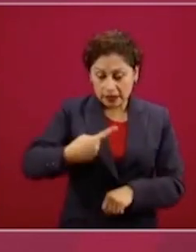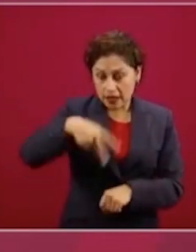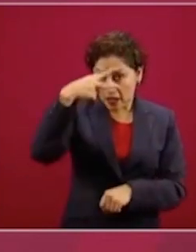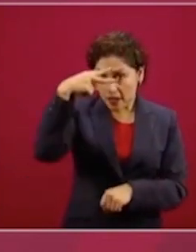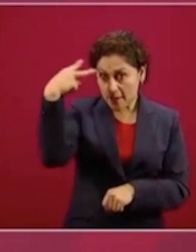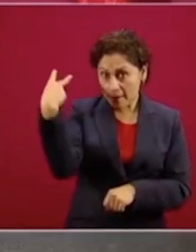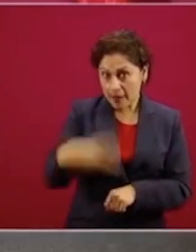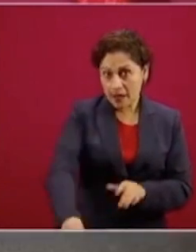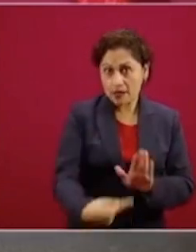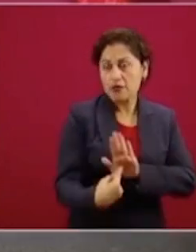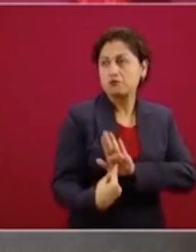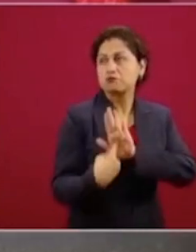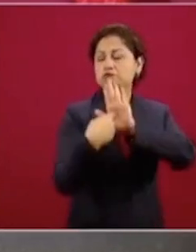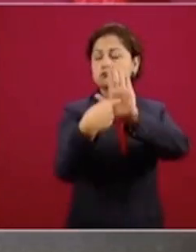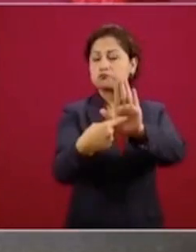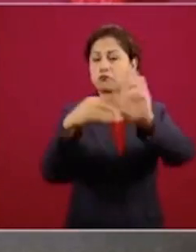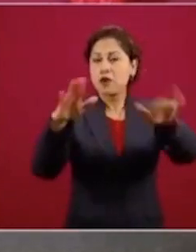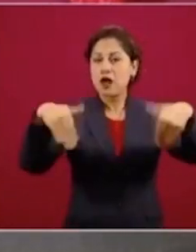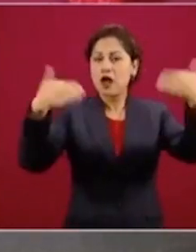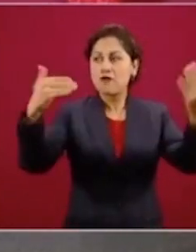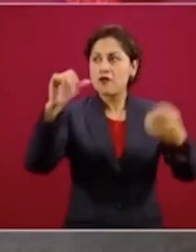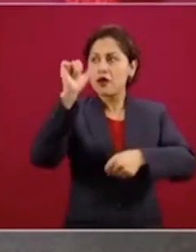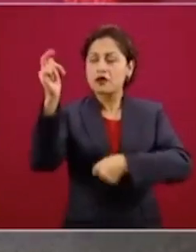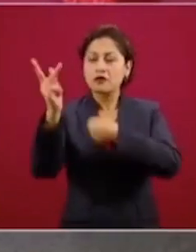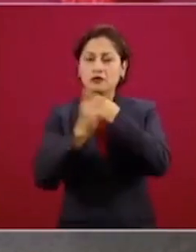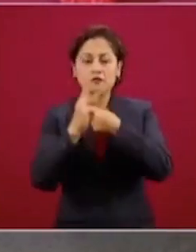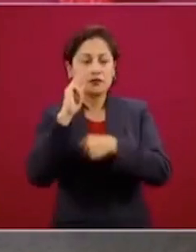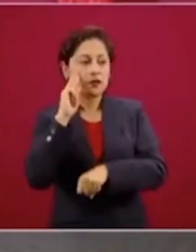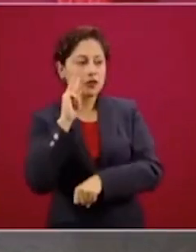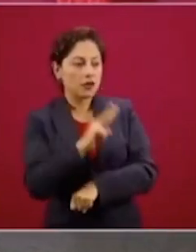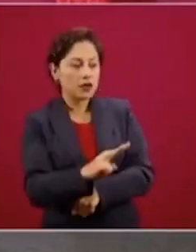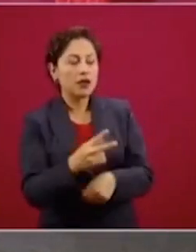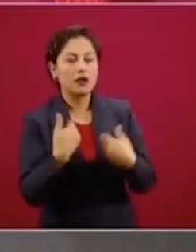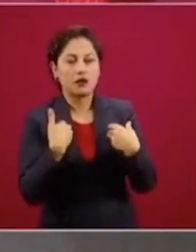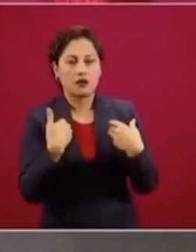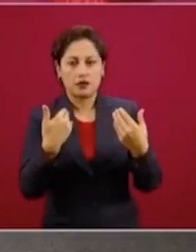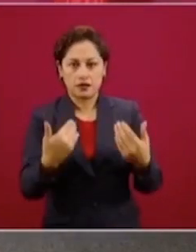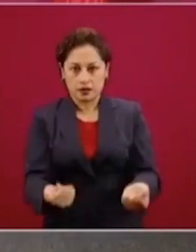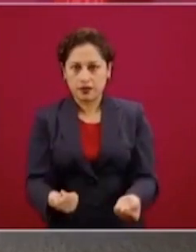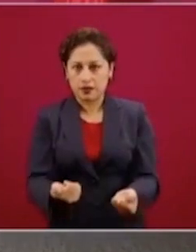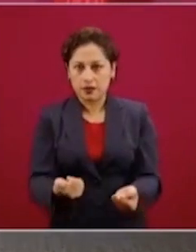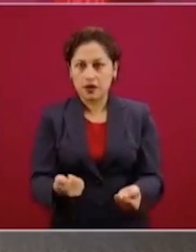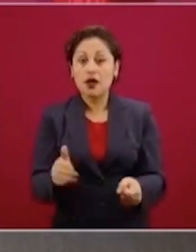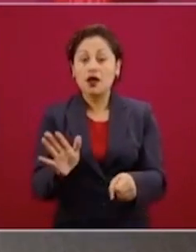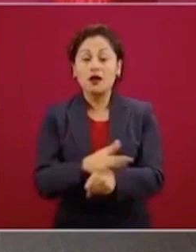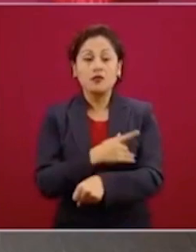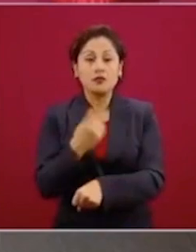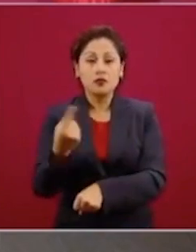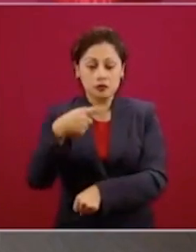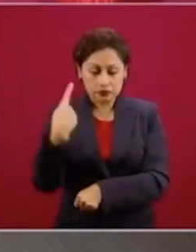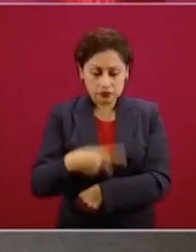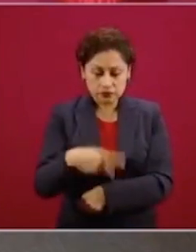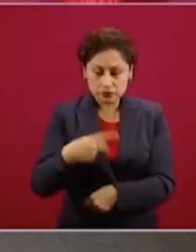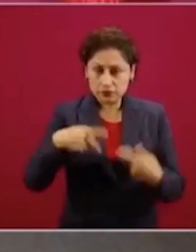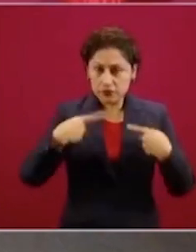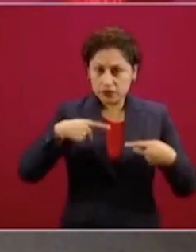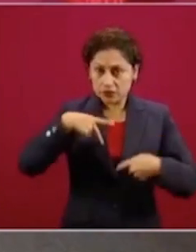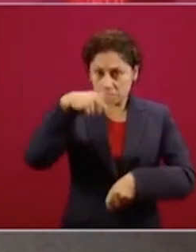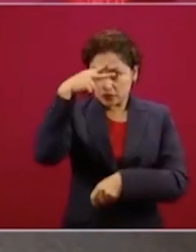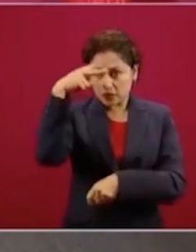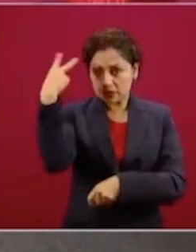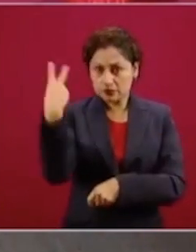de su nivel de conciencia, de responsabilidad,